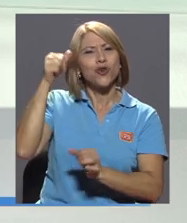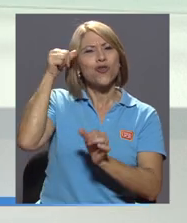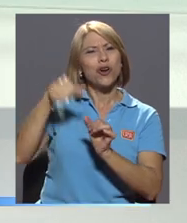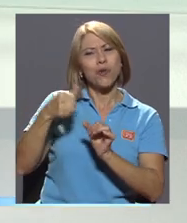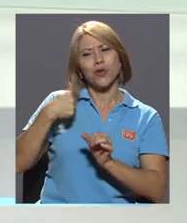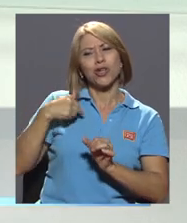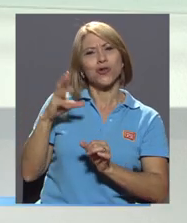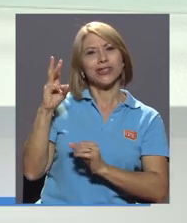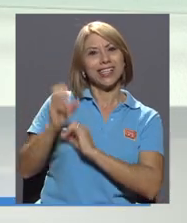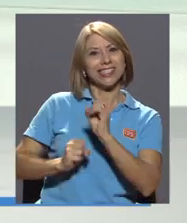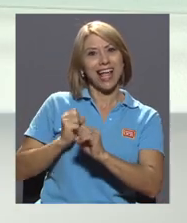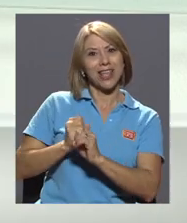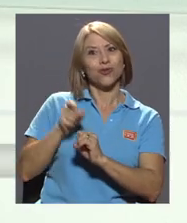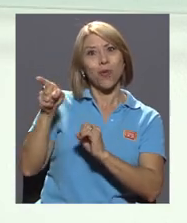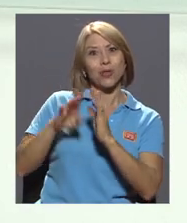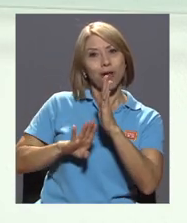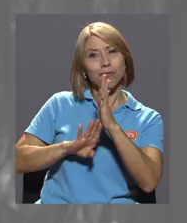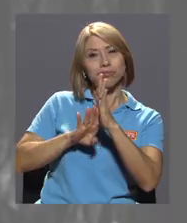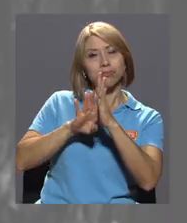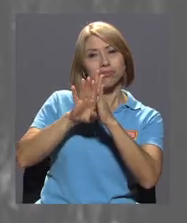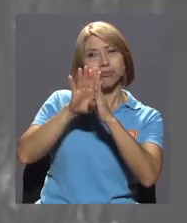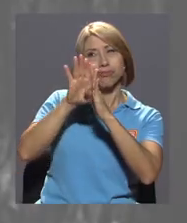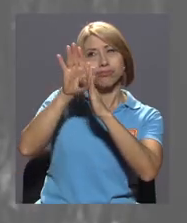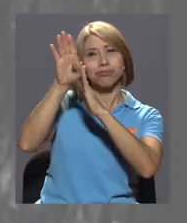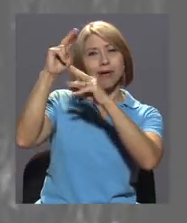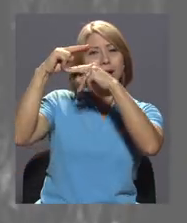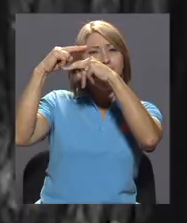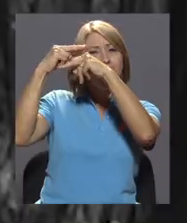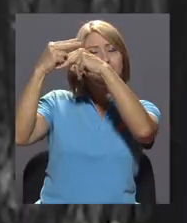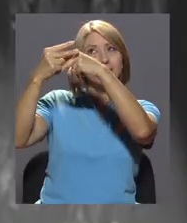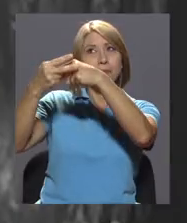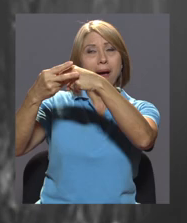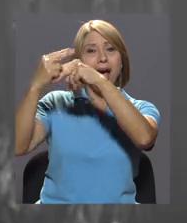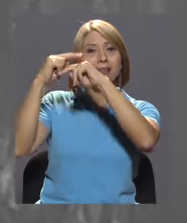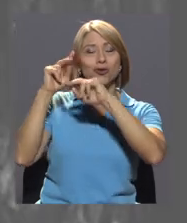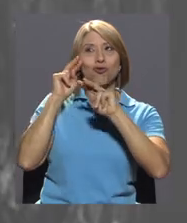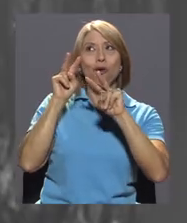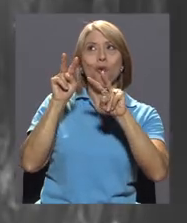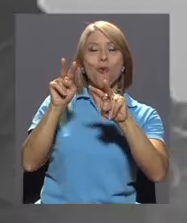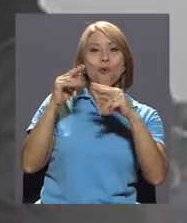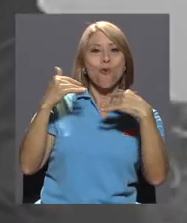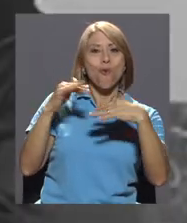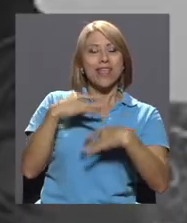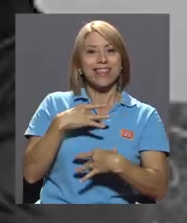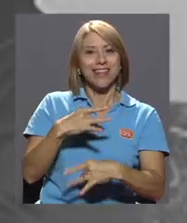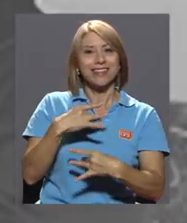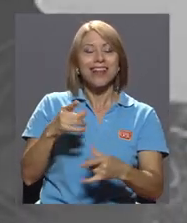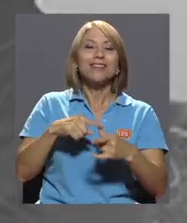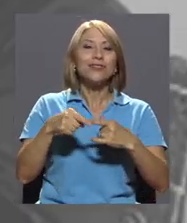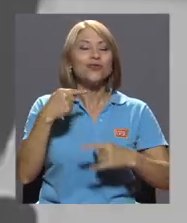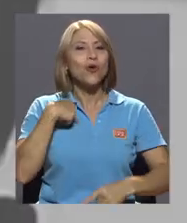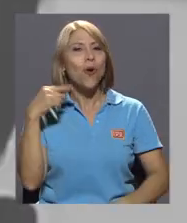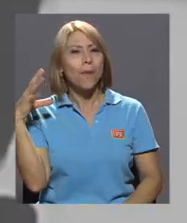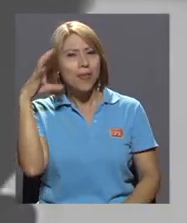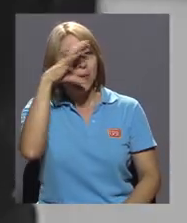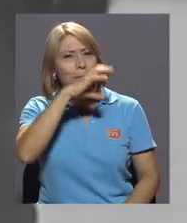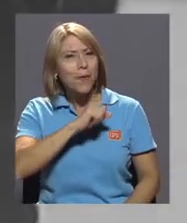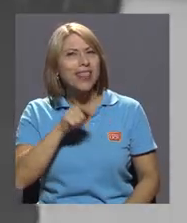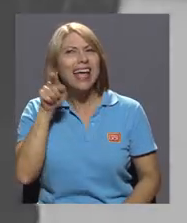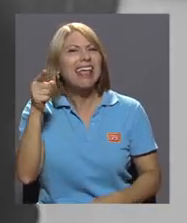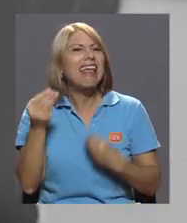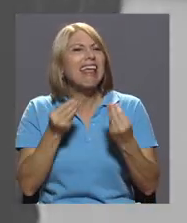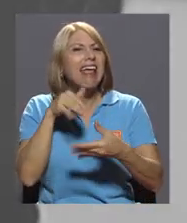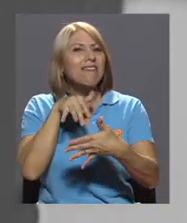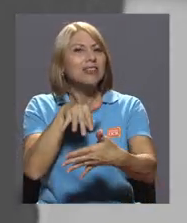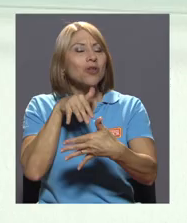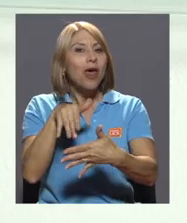al espacio, la Estación Espacial Internacional, ir al espacio, o me parecía demasiado interesante. Entonces me di cuenta que había estudiado él y él es